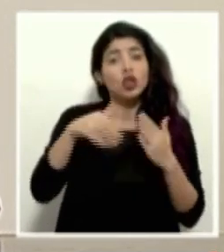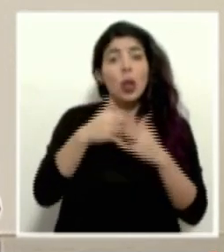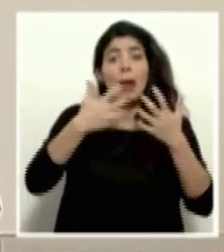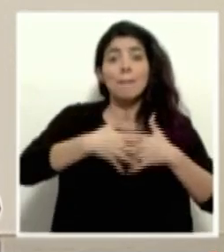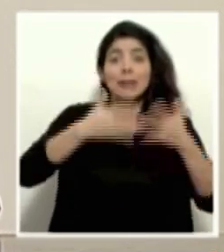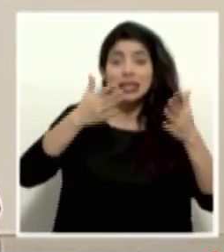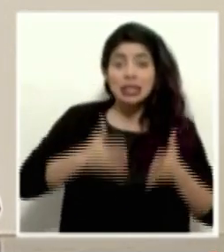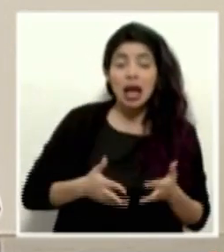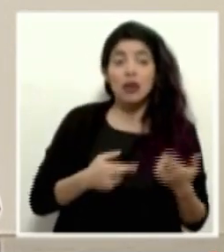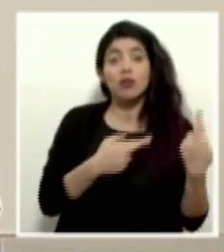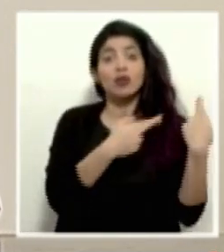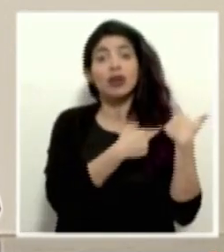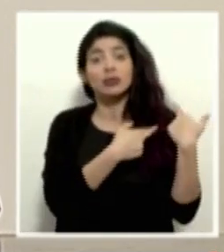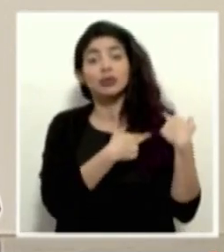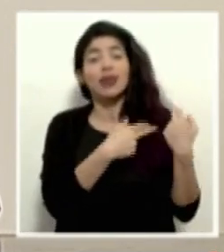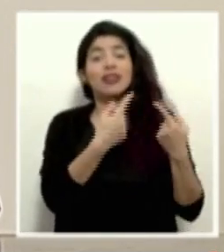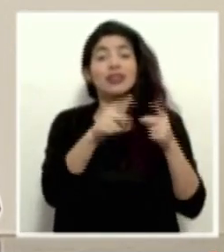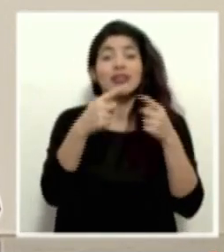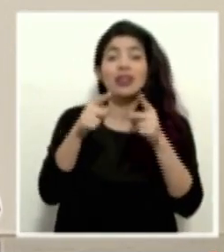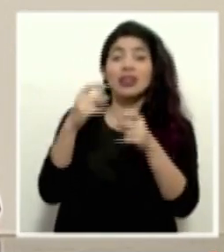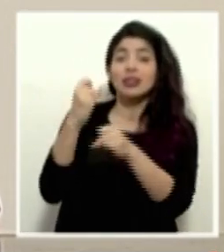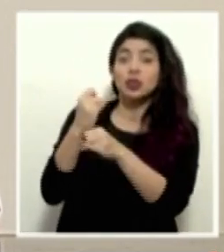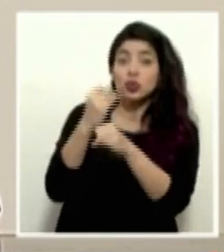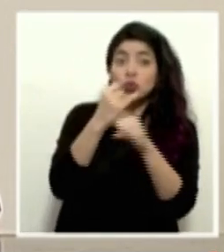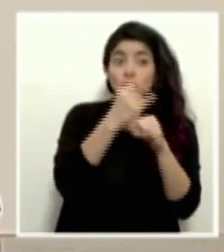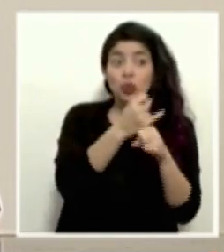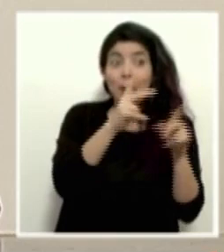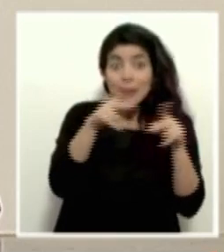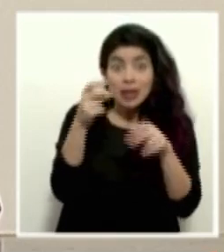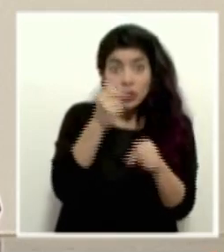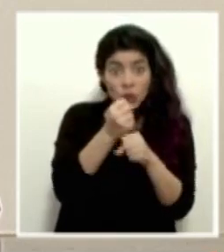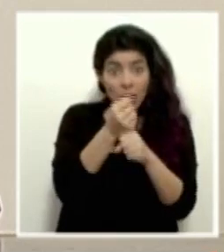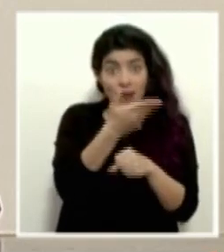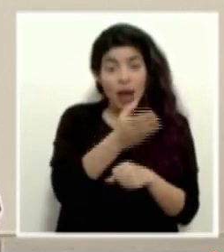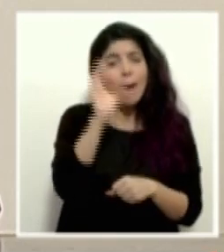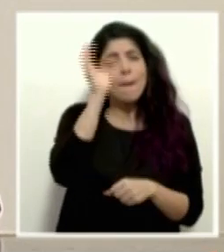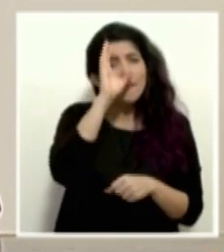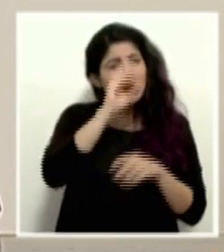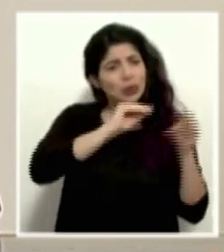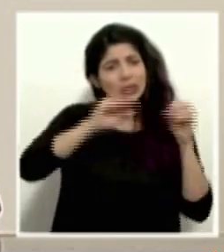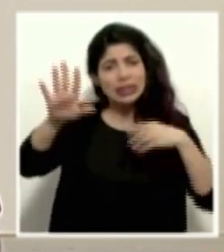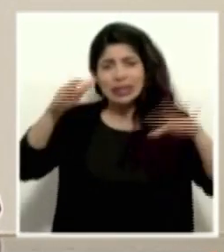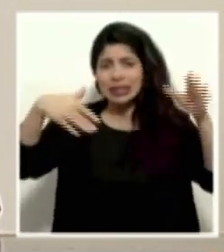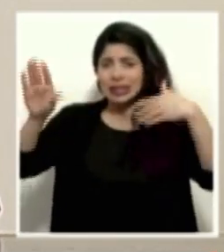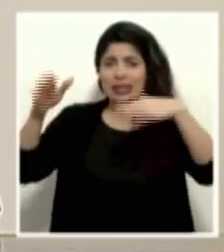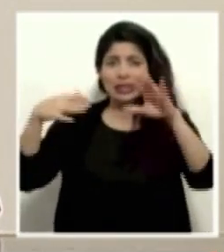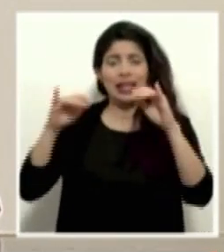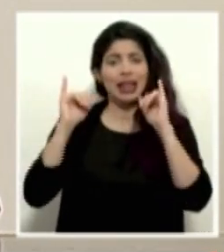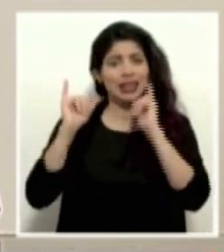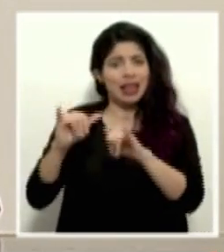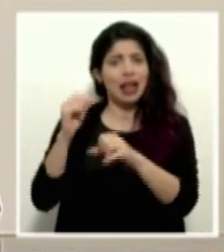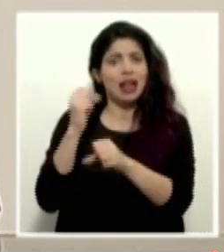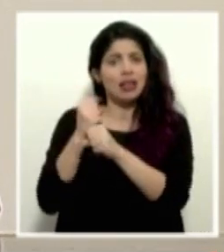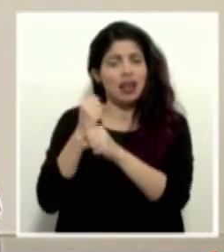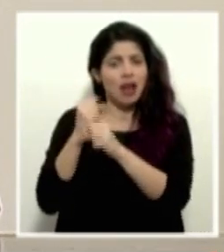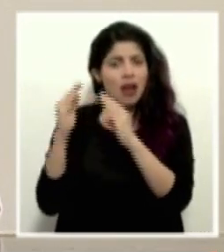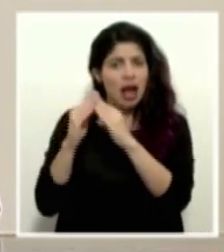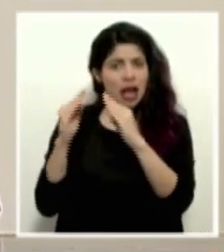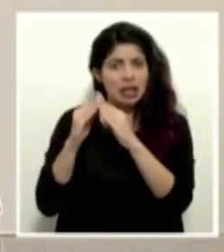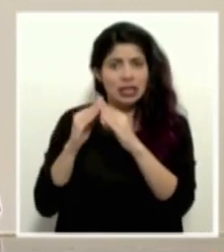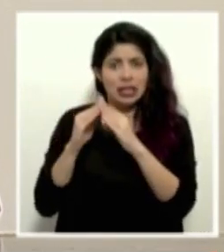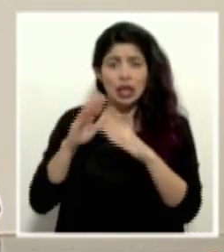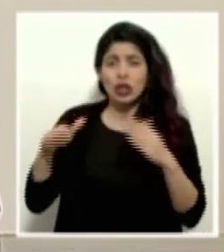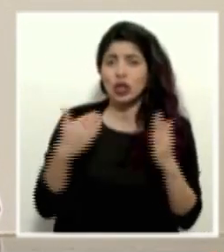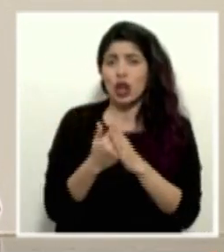empresarios, a los responsables de las diferentes instituciones donde trabajan, personas que busquemos la forma en que ese teletrabajo se ha llevado al máximo